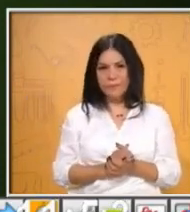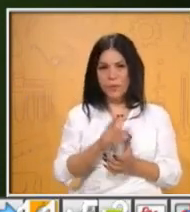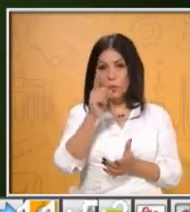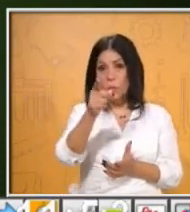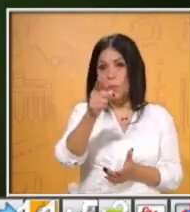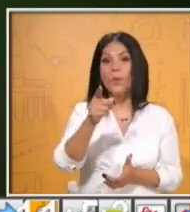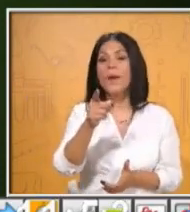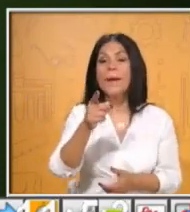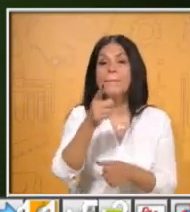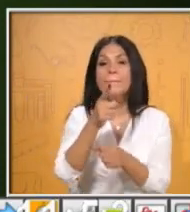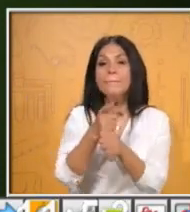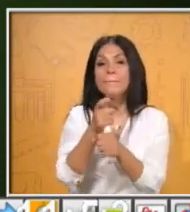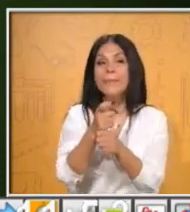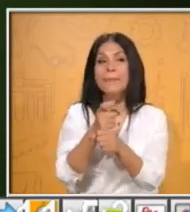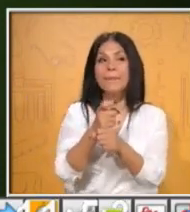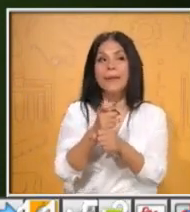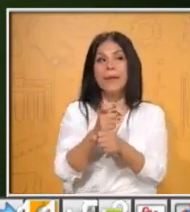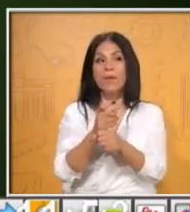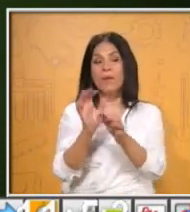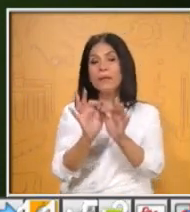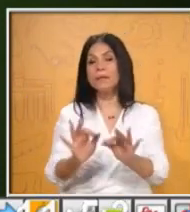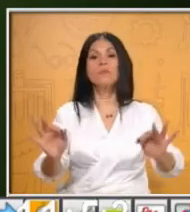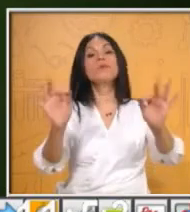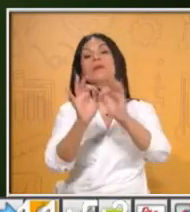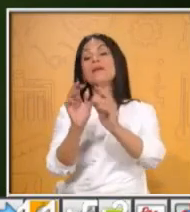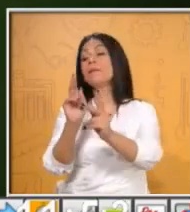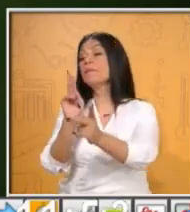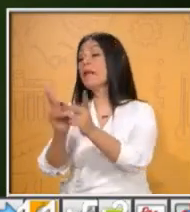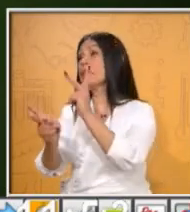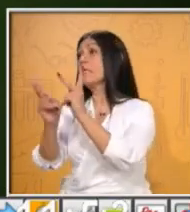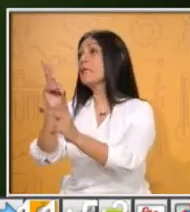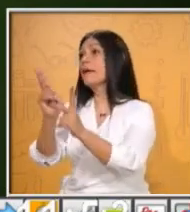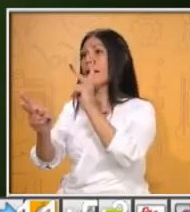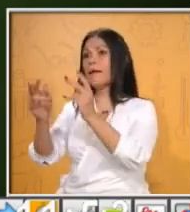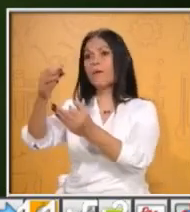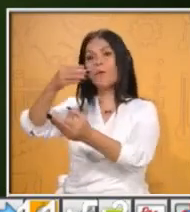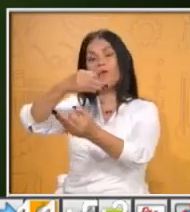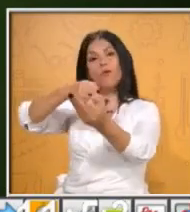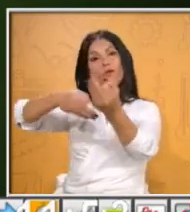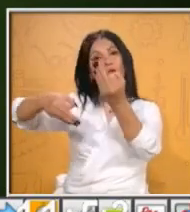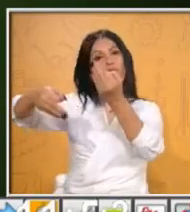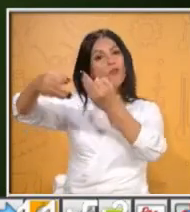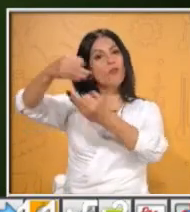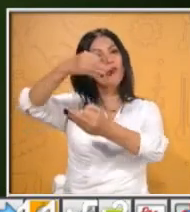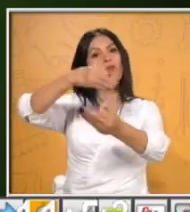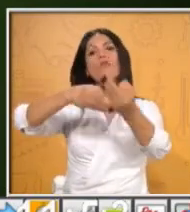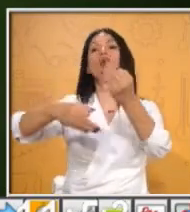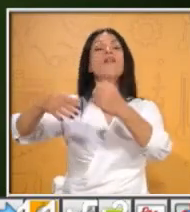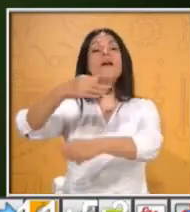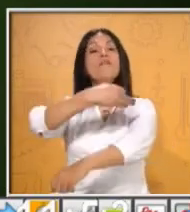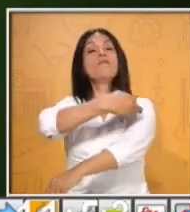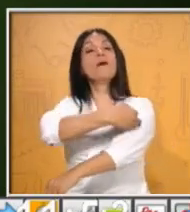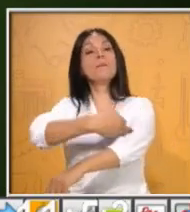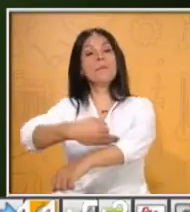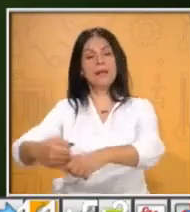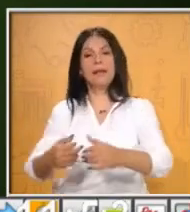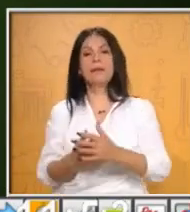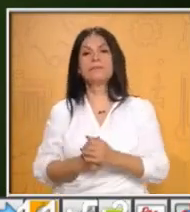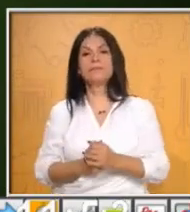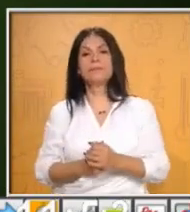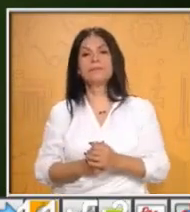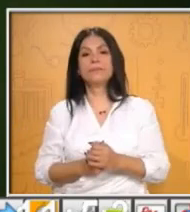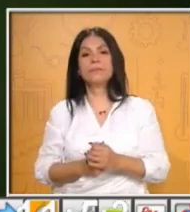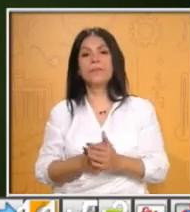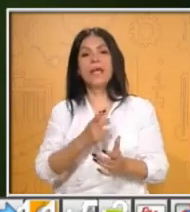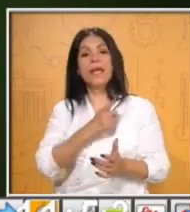debes hacer es platicar con los miembros de tu familia sobre los problemas que tienes. En este caso, tú vas a compartir